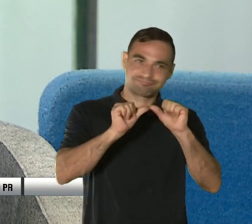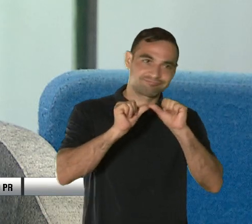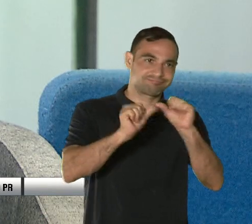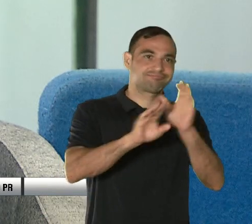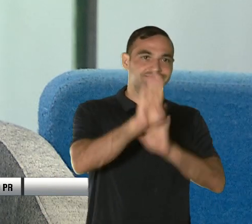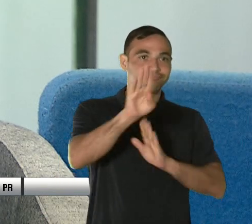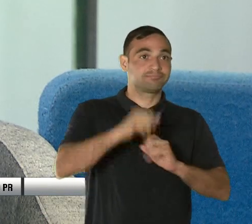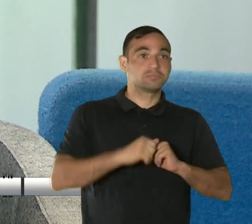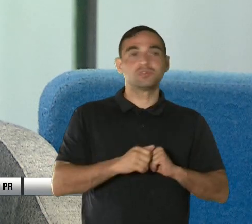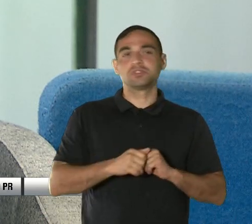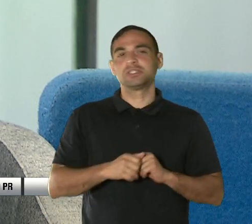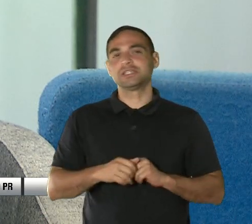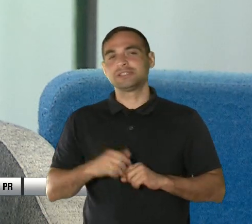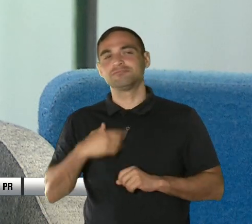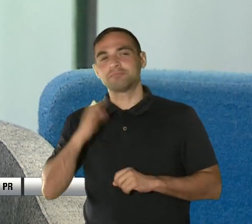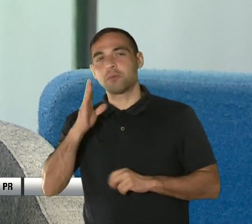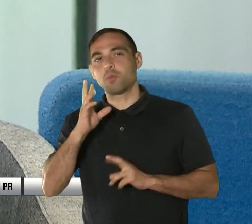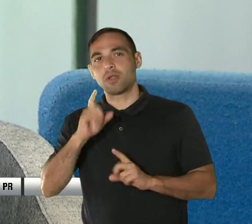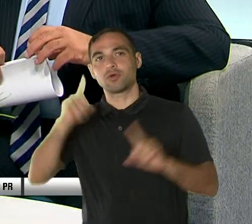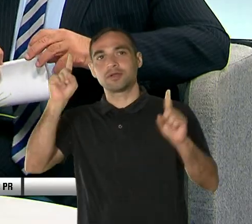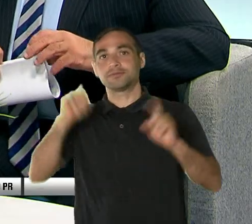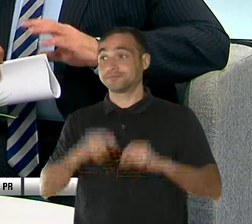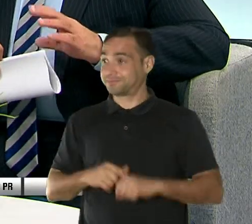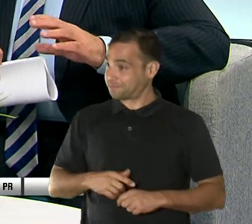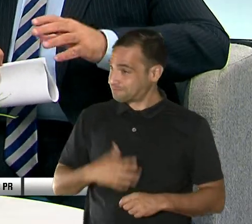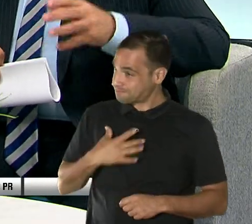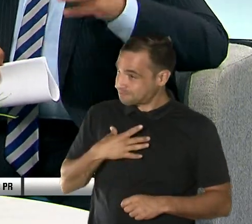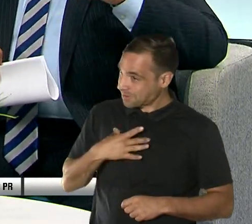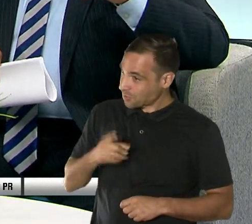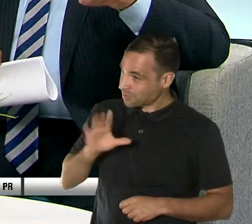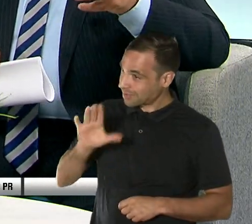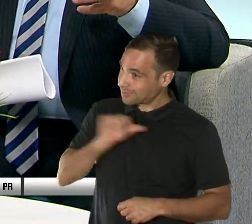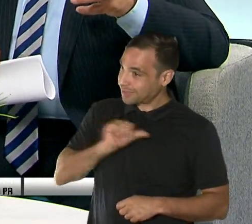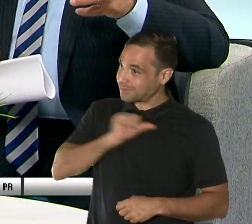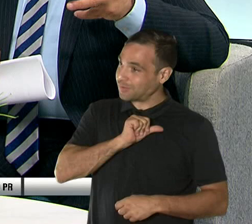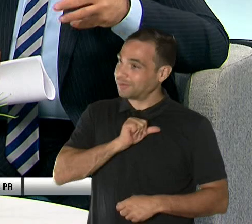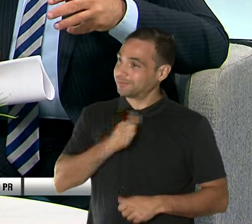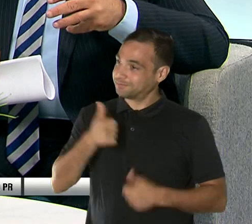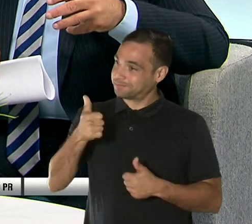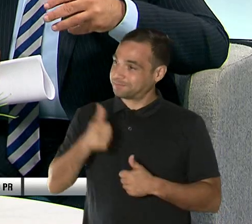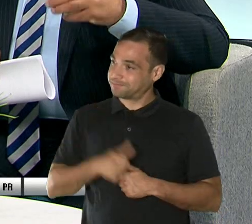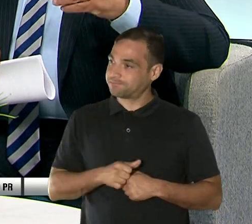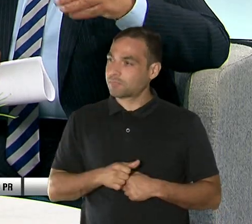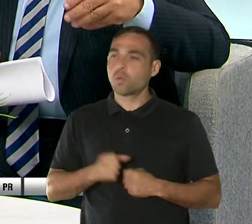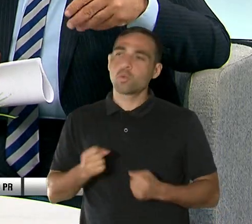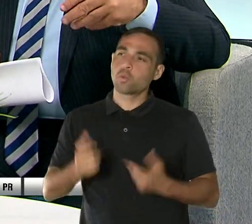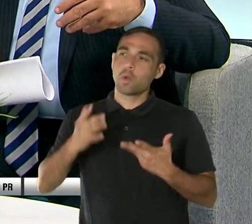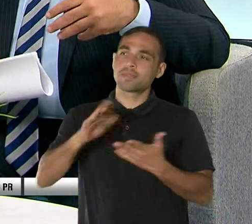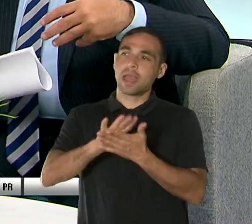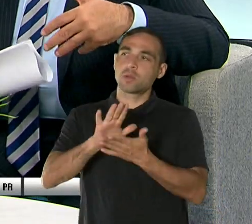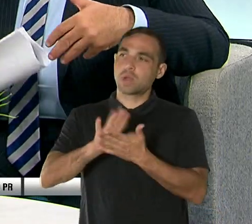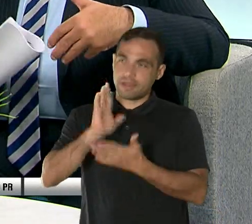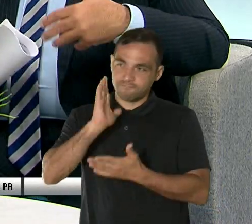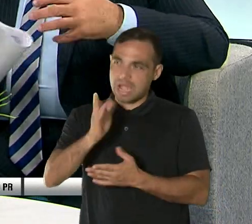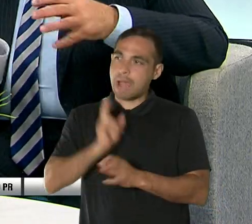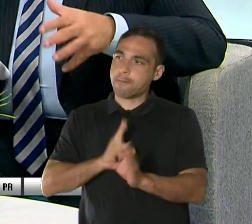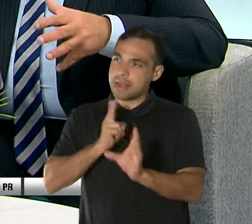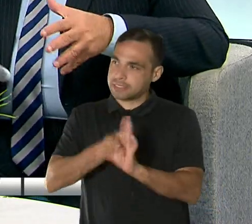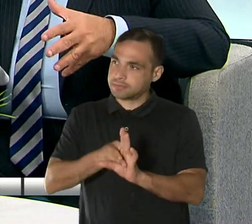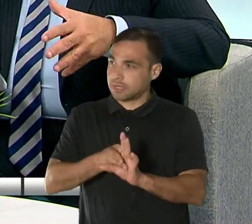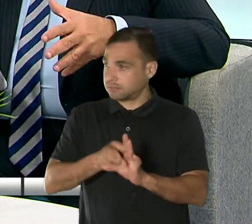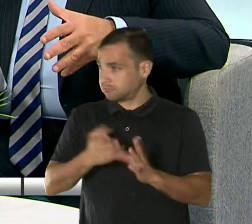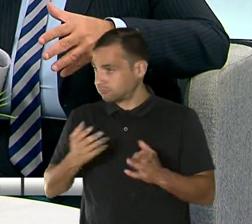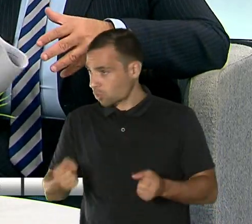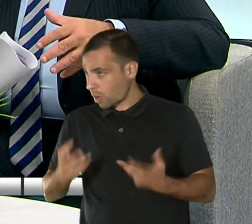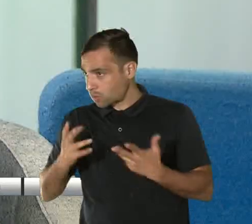año escolar y lo vamos a lograr. Ah, me gusta mucho esa actitud y así debe ser. ¿Cuántas escuelas participarán este año y cuál es la matrícula que